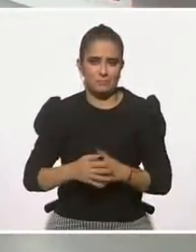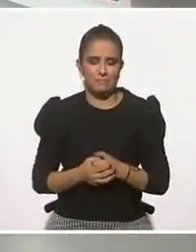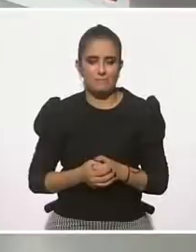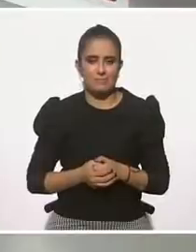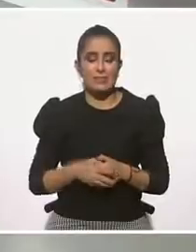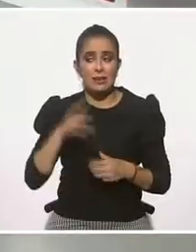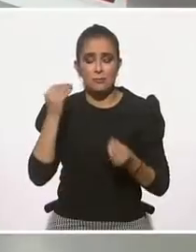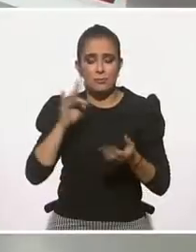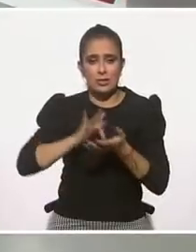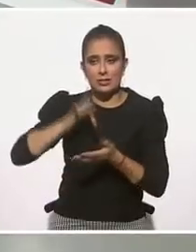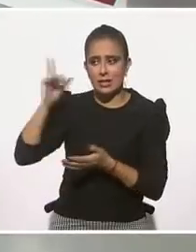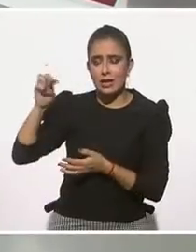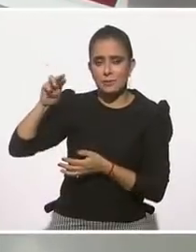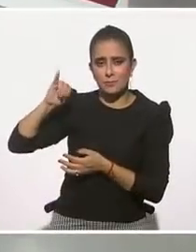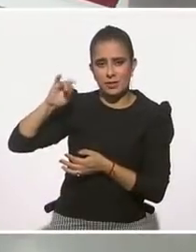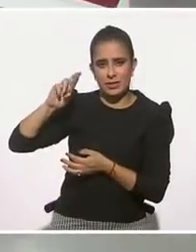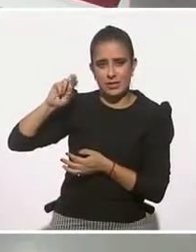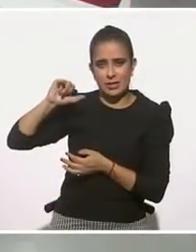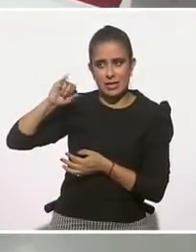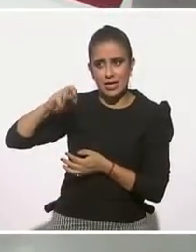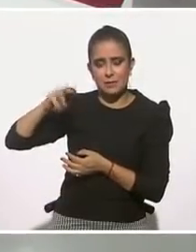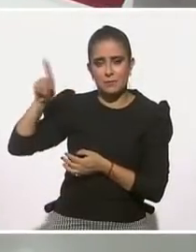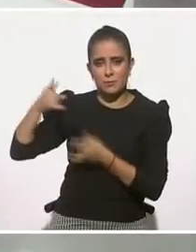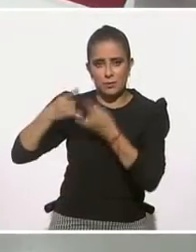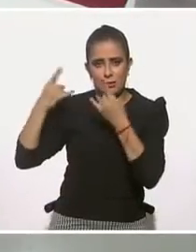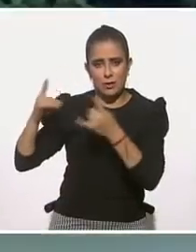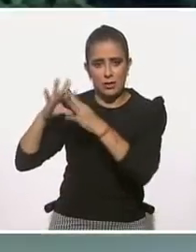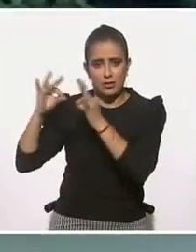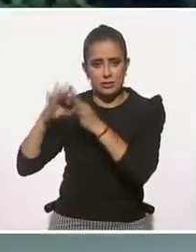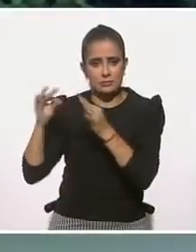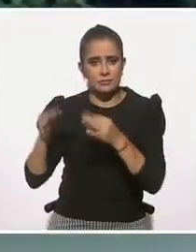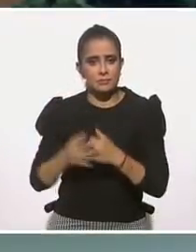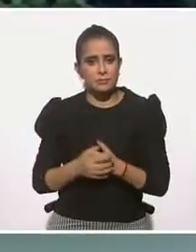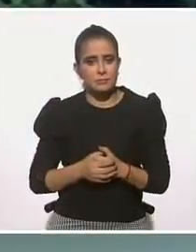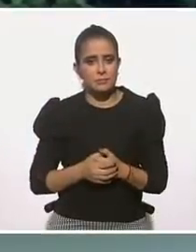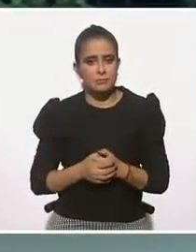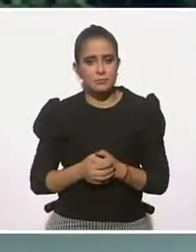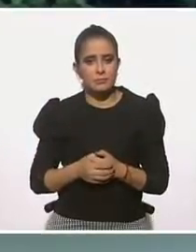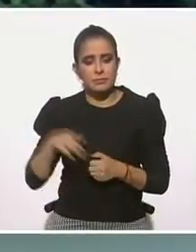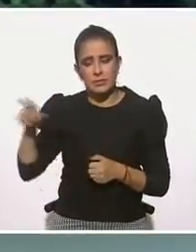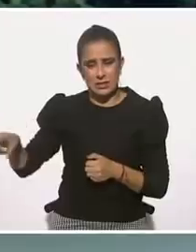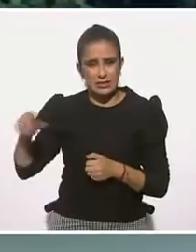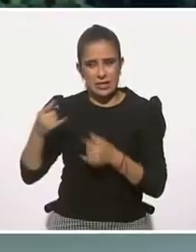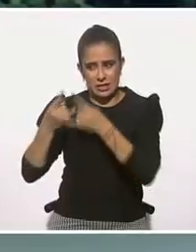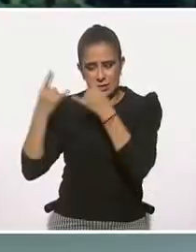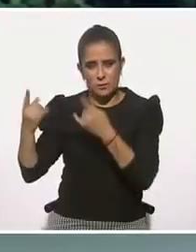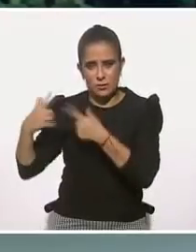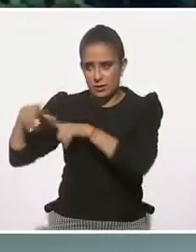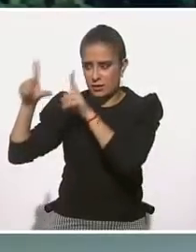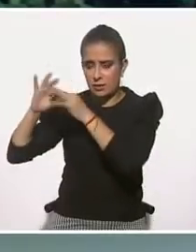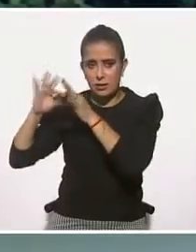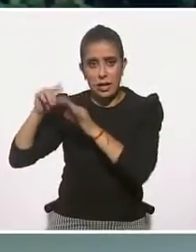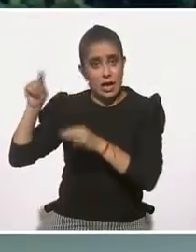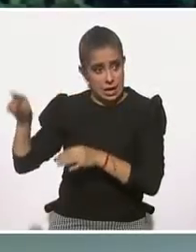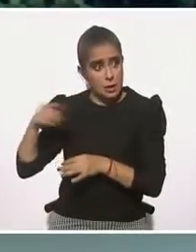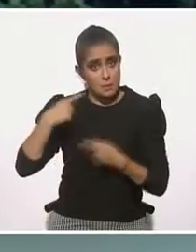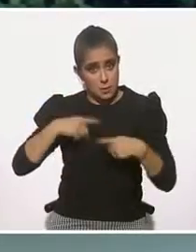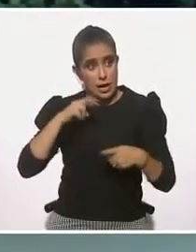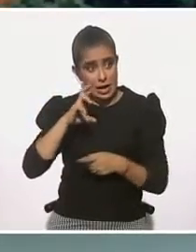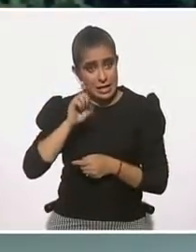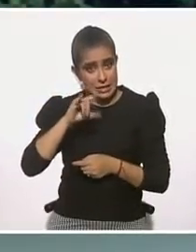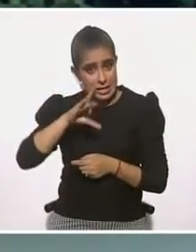Agradecemos a Miriam que nos comparte su testimonio. Pero entonces podríamos decirse que ella en el testimonio nos muestra ser una persona